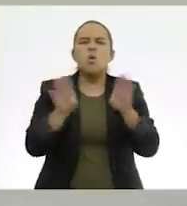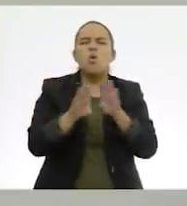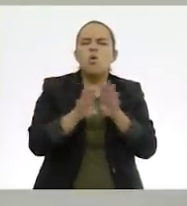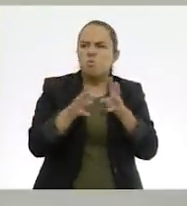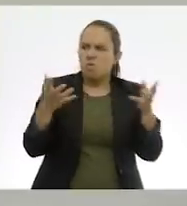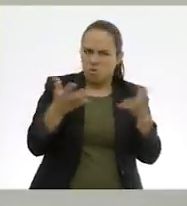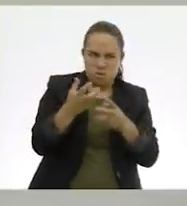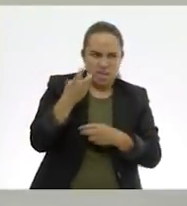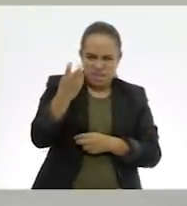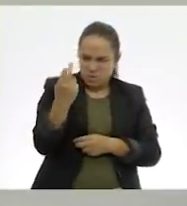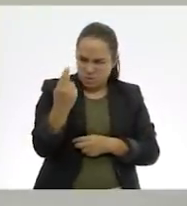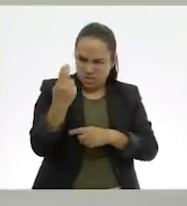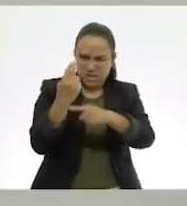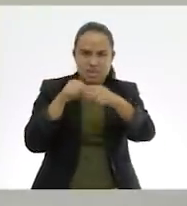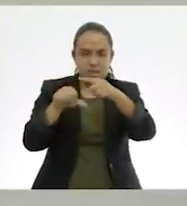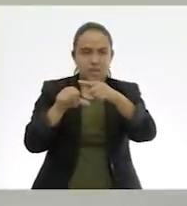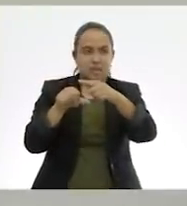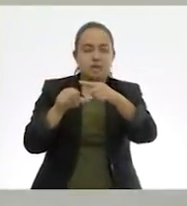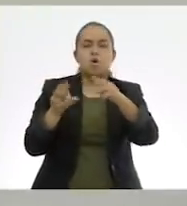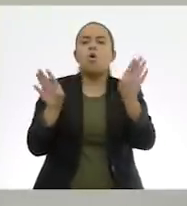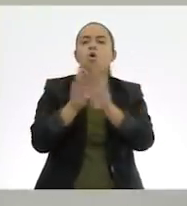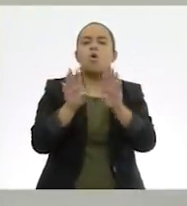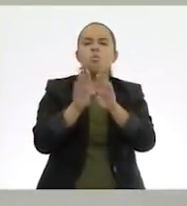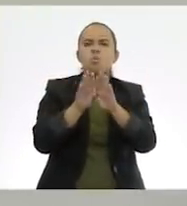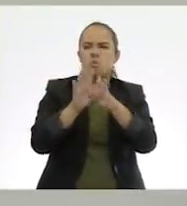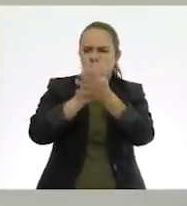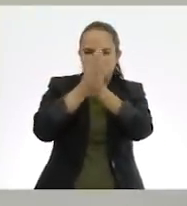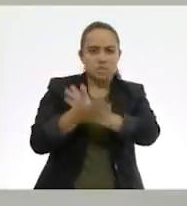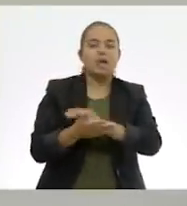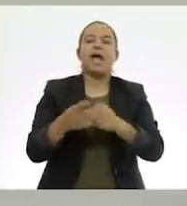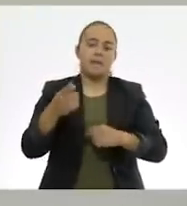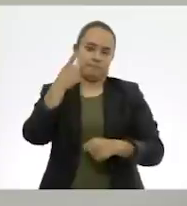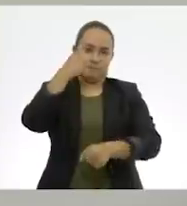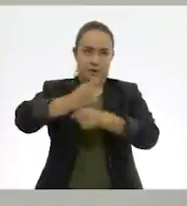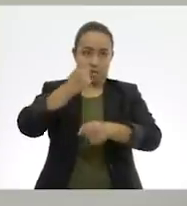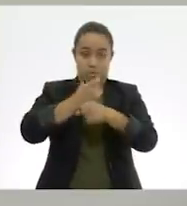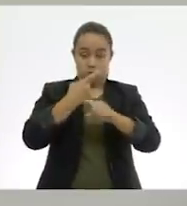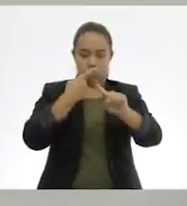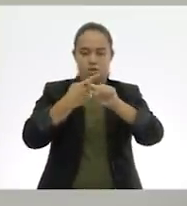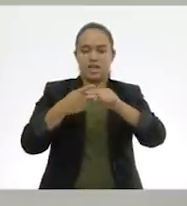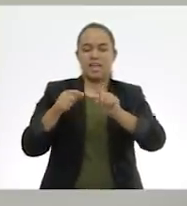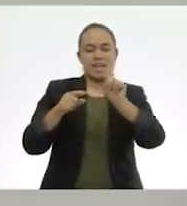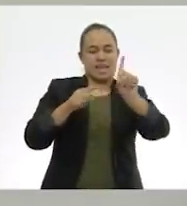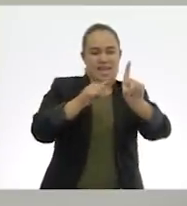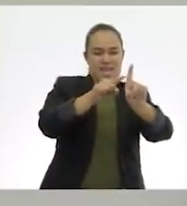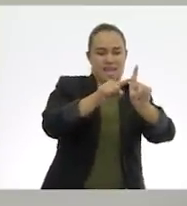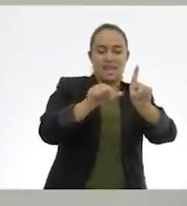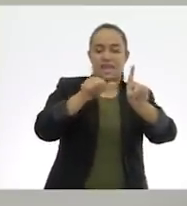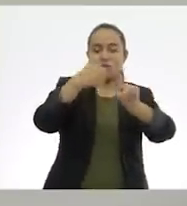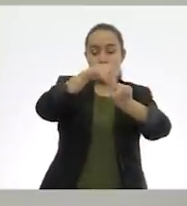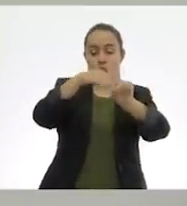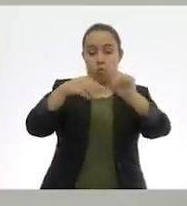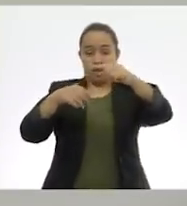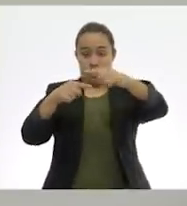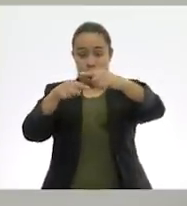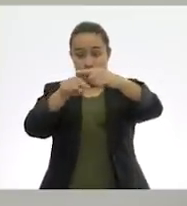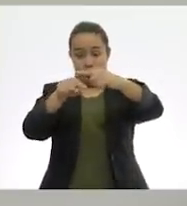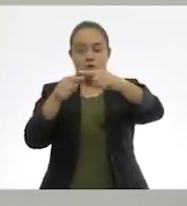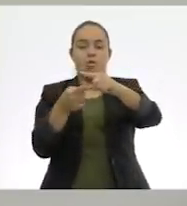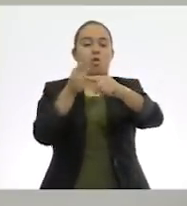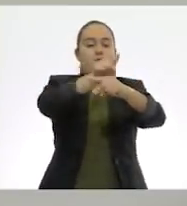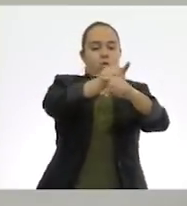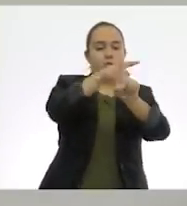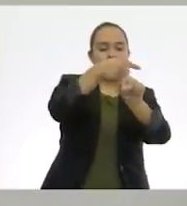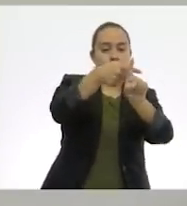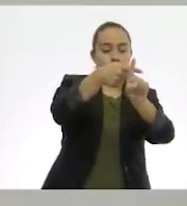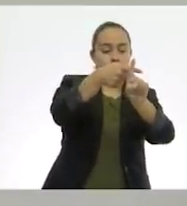para convertir una fracción mixta a impropia, se multiplica el denominador por el entero y lo que